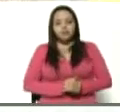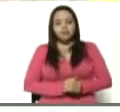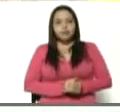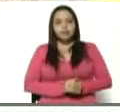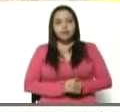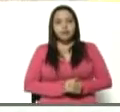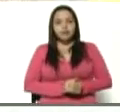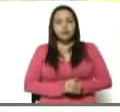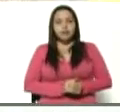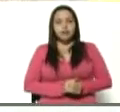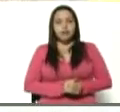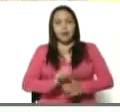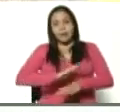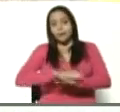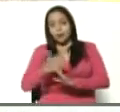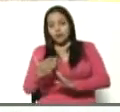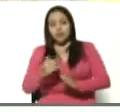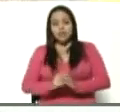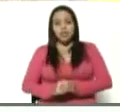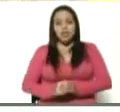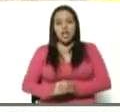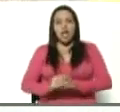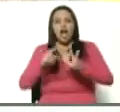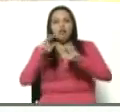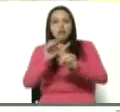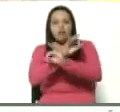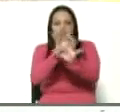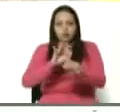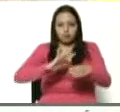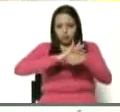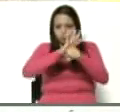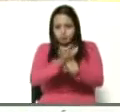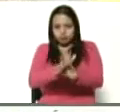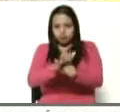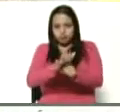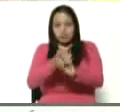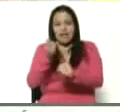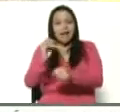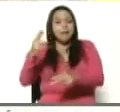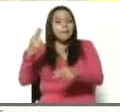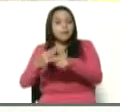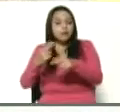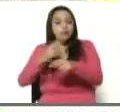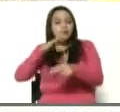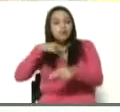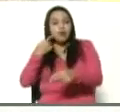Porque esas variantes que están por ahí son mortales.